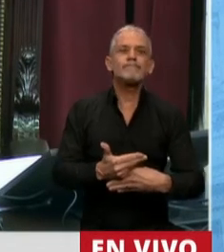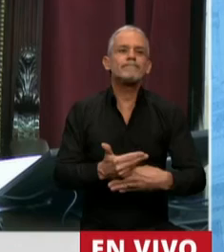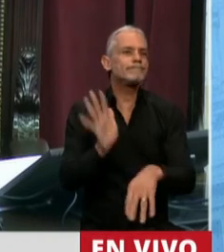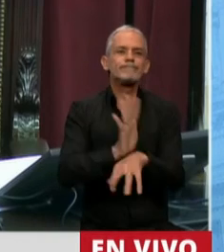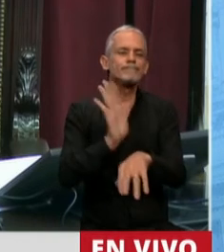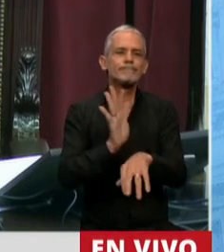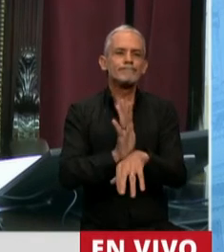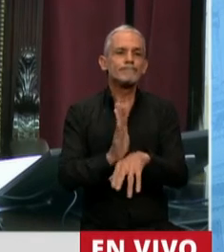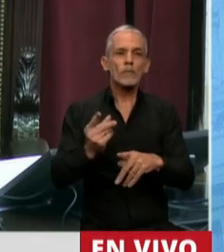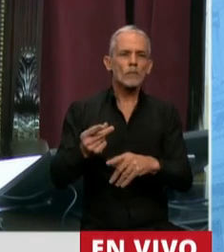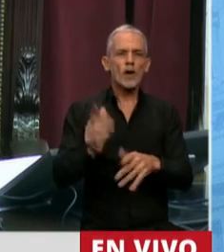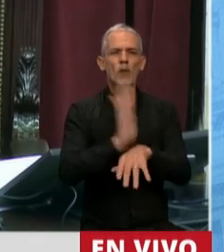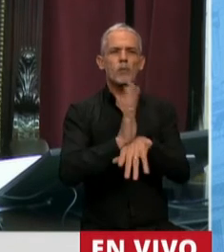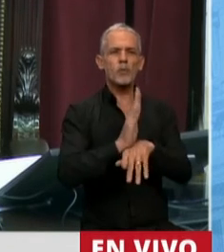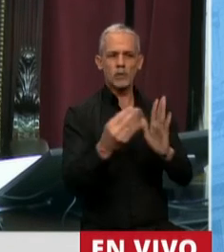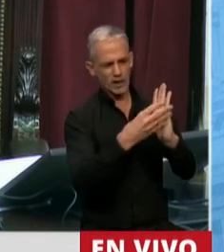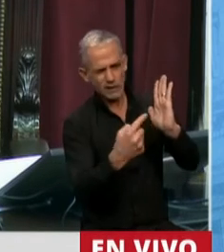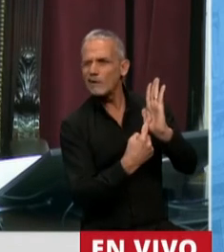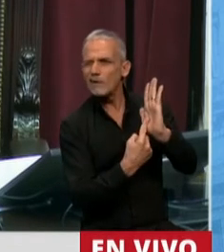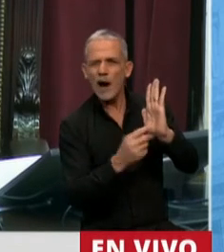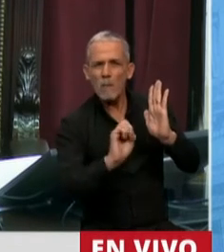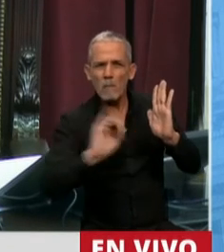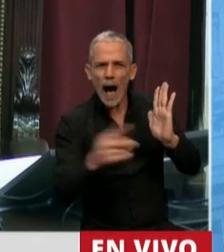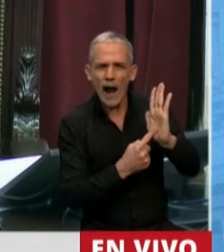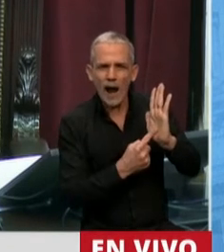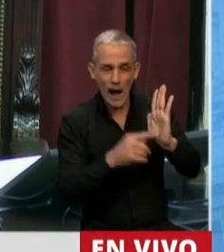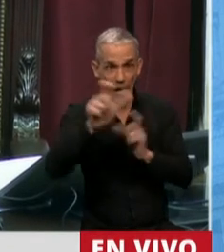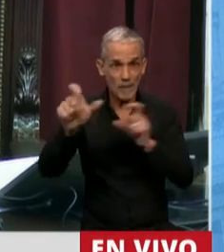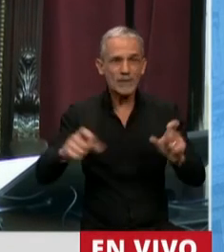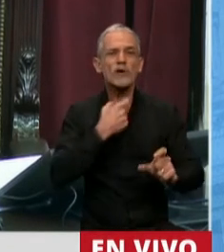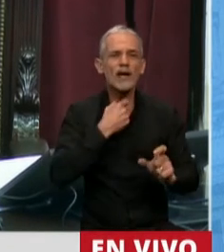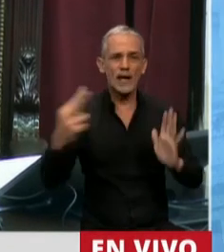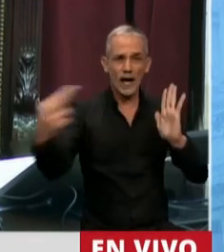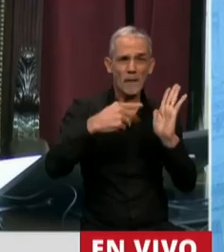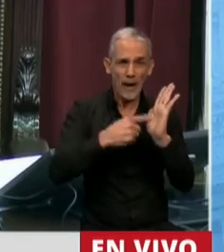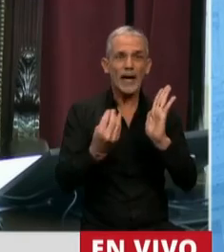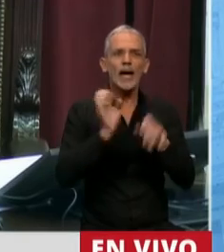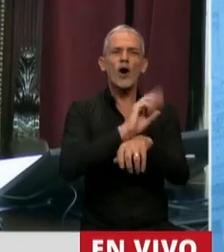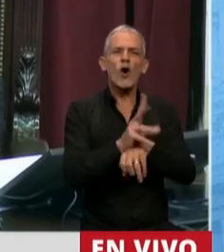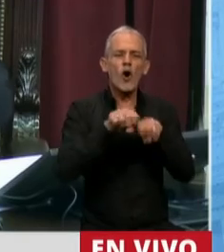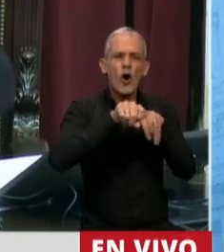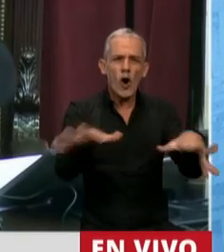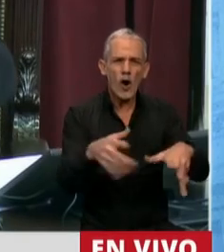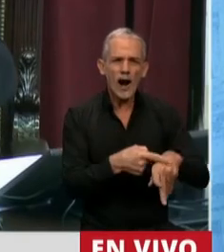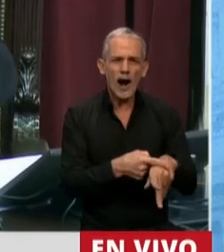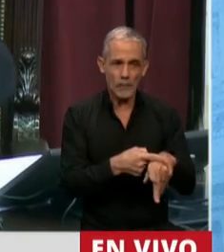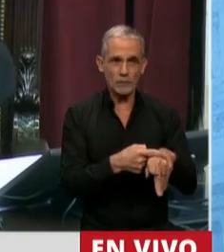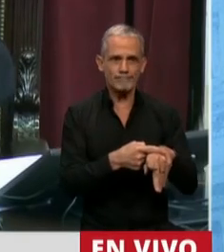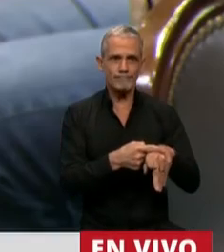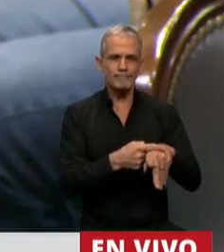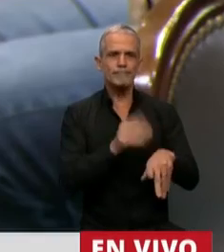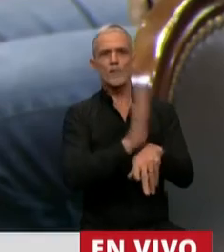darle un mal ejemplo a aquellos que pretenden que esta pandemia la